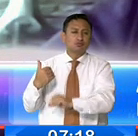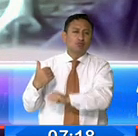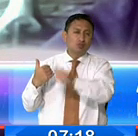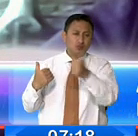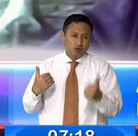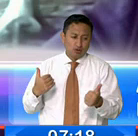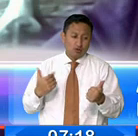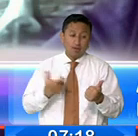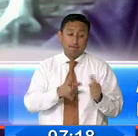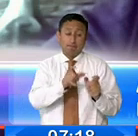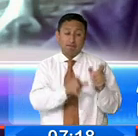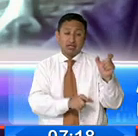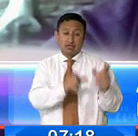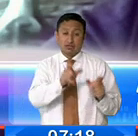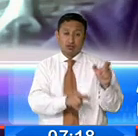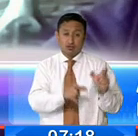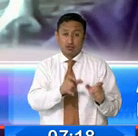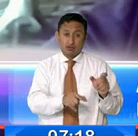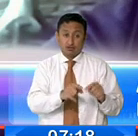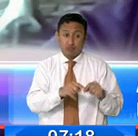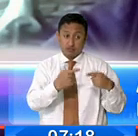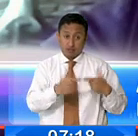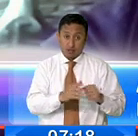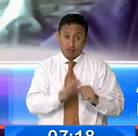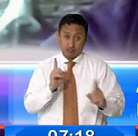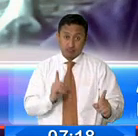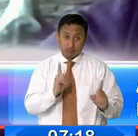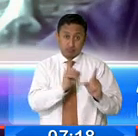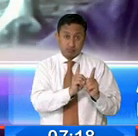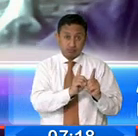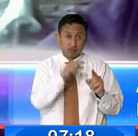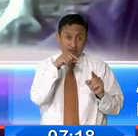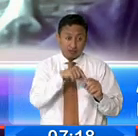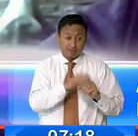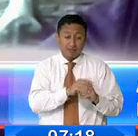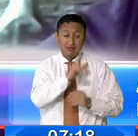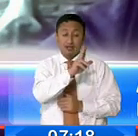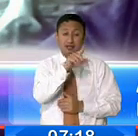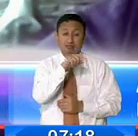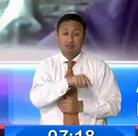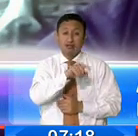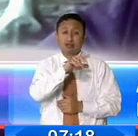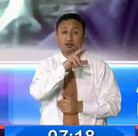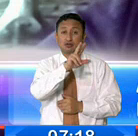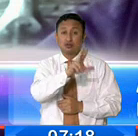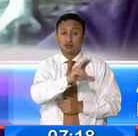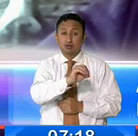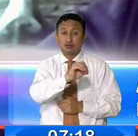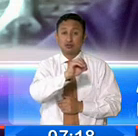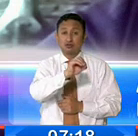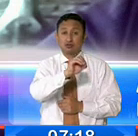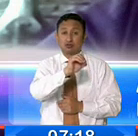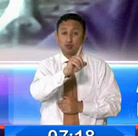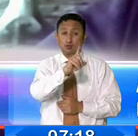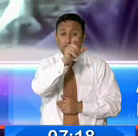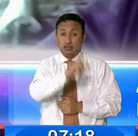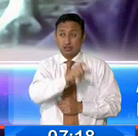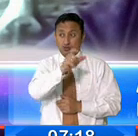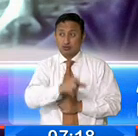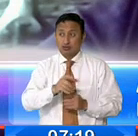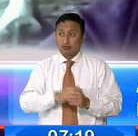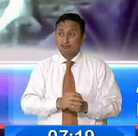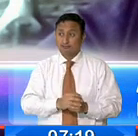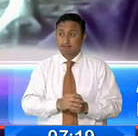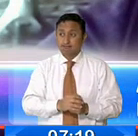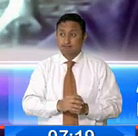de estas personas que han sido ya abordadas, que obedece a 3.201 personas. De